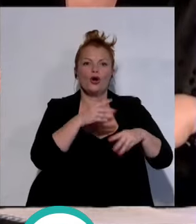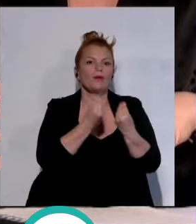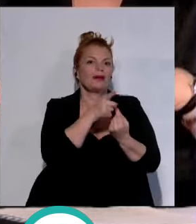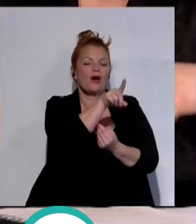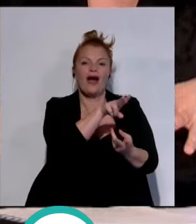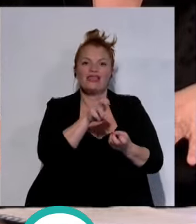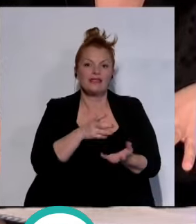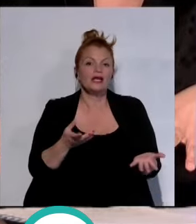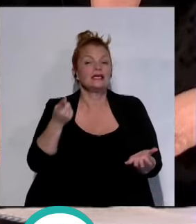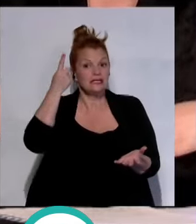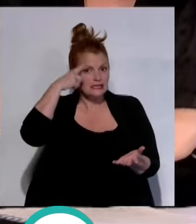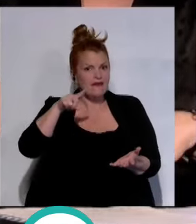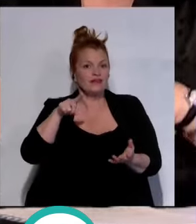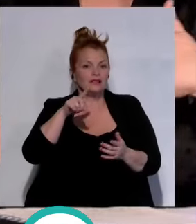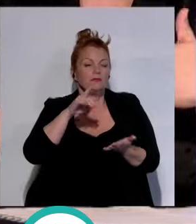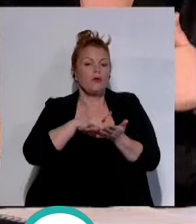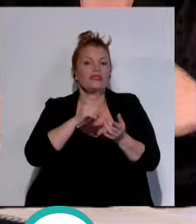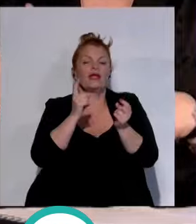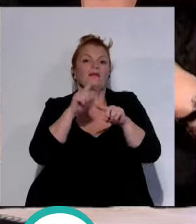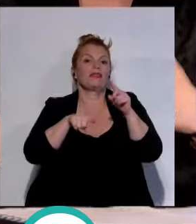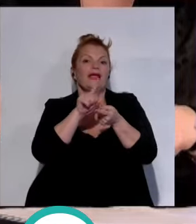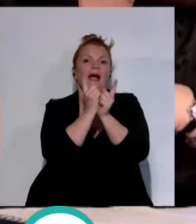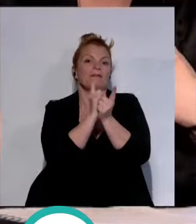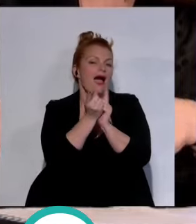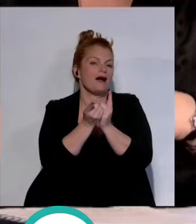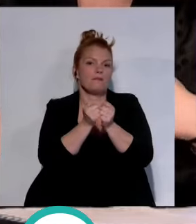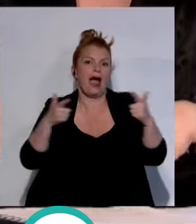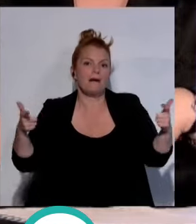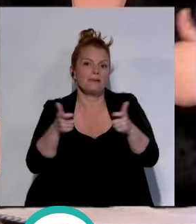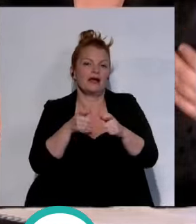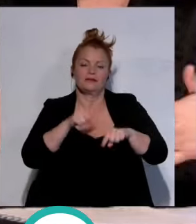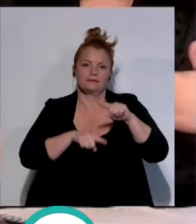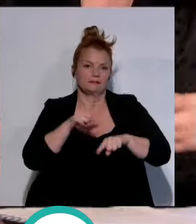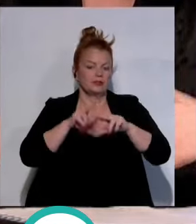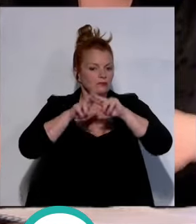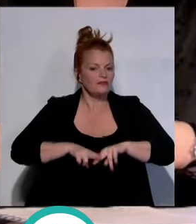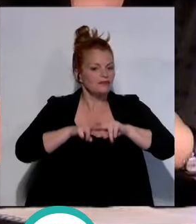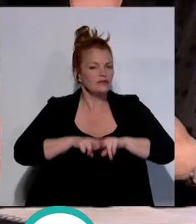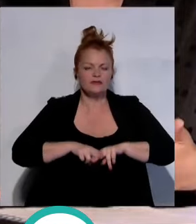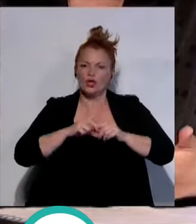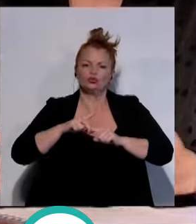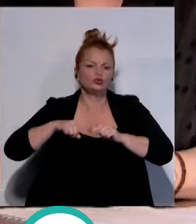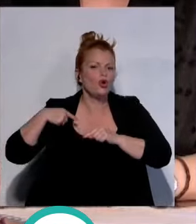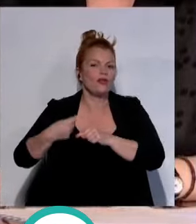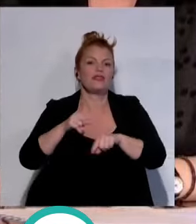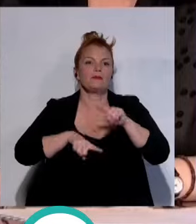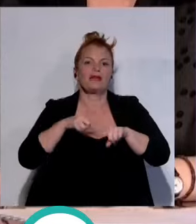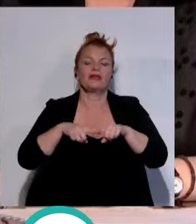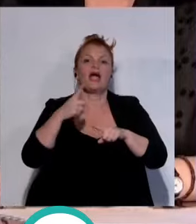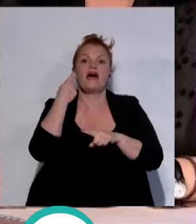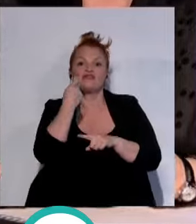como somos conscientes de todo eso pues a diario se van revisando todas esas cifras y se va variando si hiciera falta